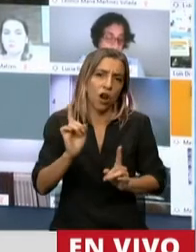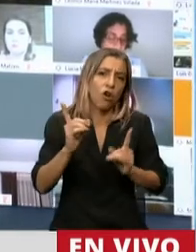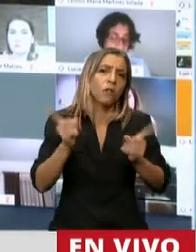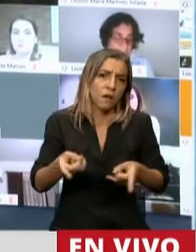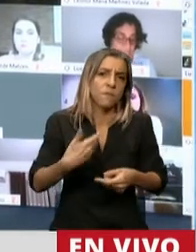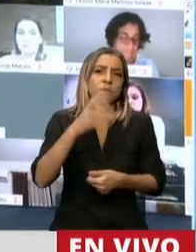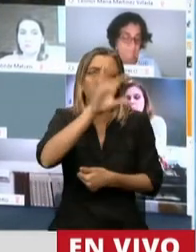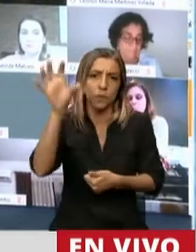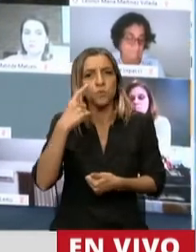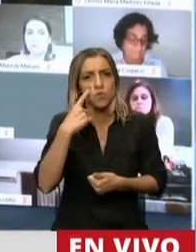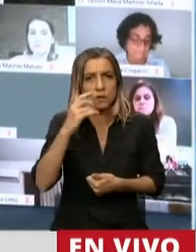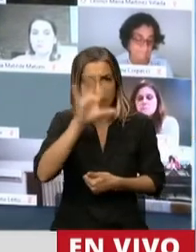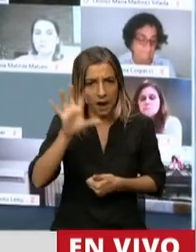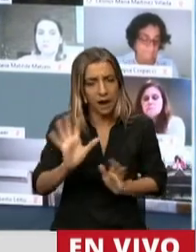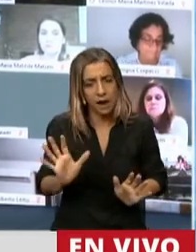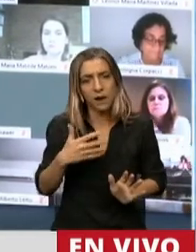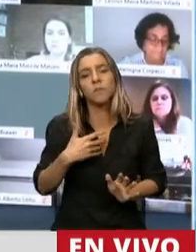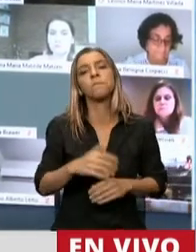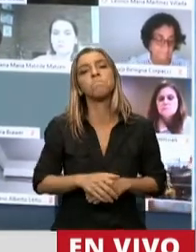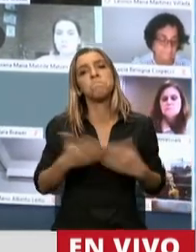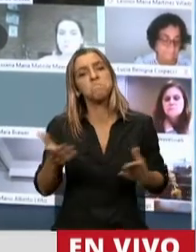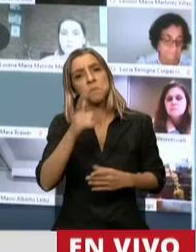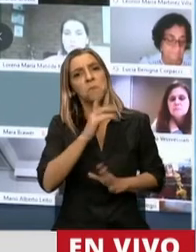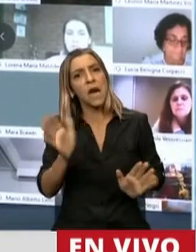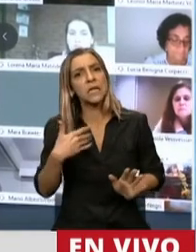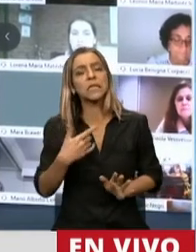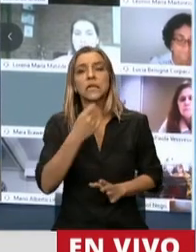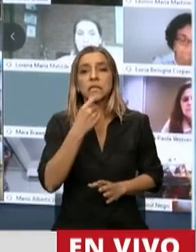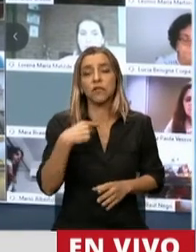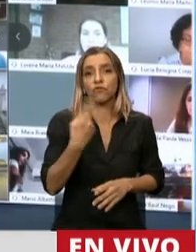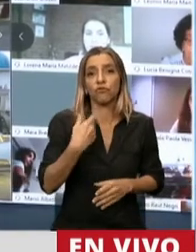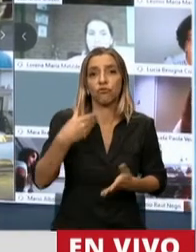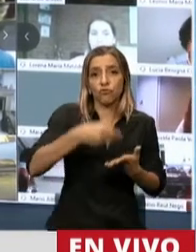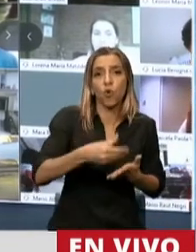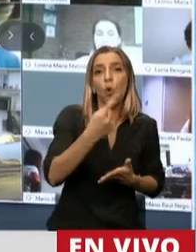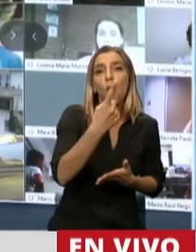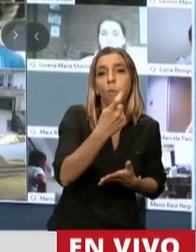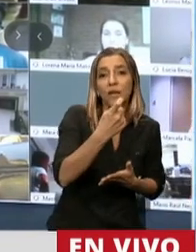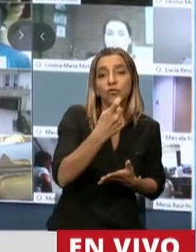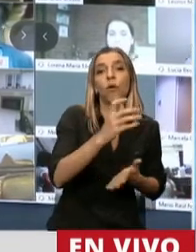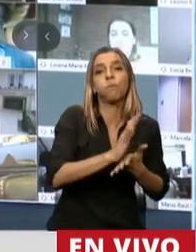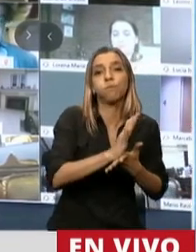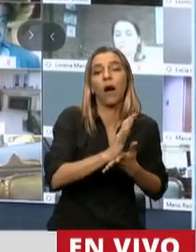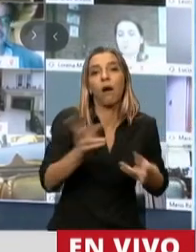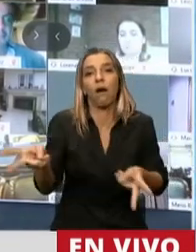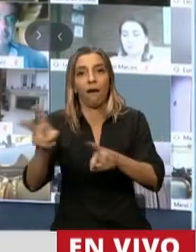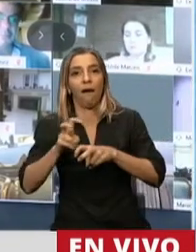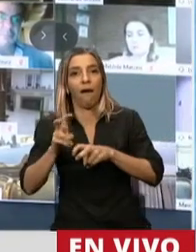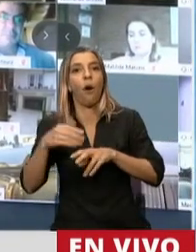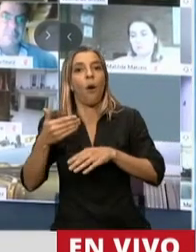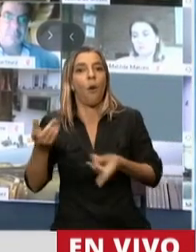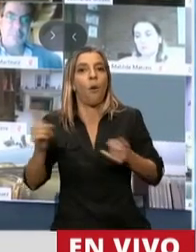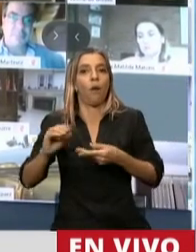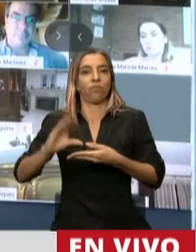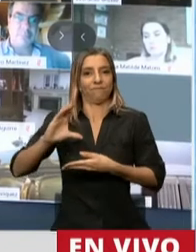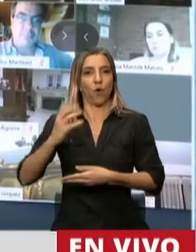Provincial y Municipal. Y a mí me parece, es decir, que por cada peso que ponemos vuelven 4 pesos. Pero me